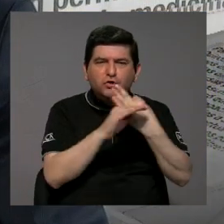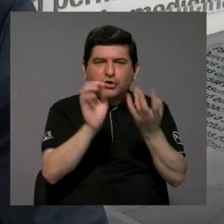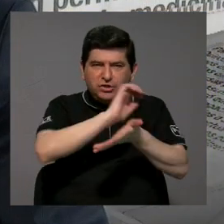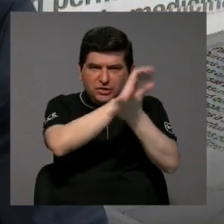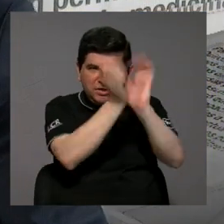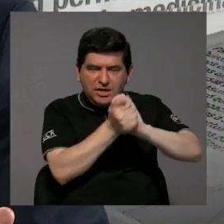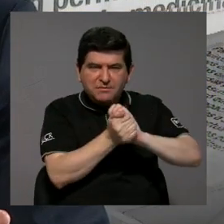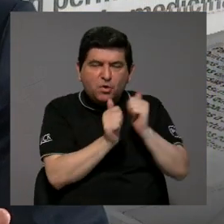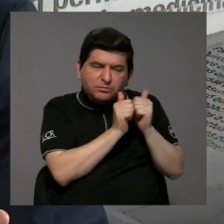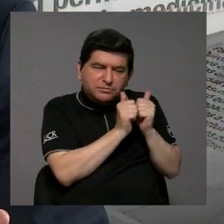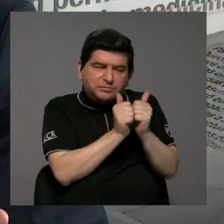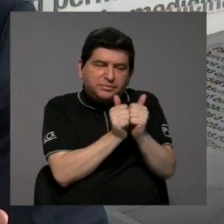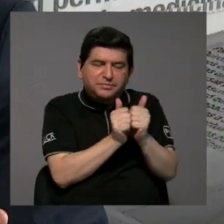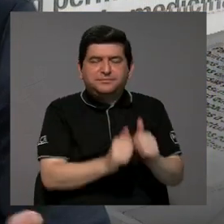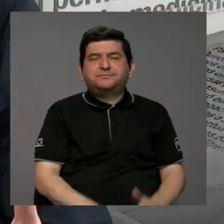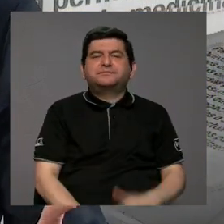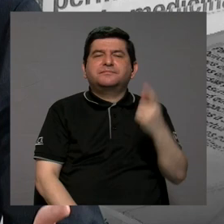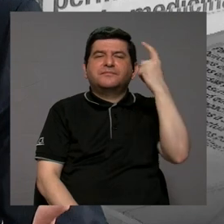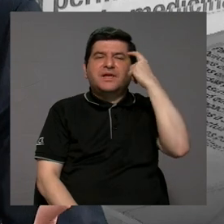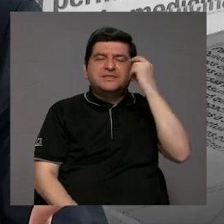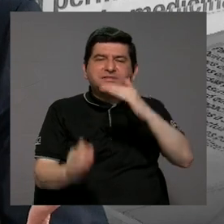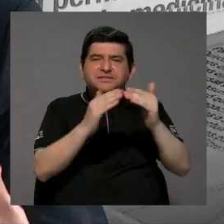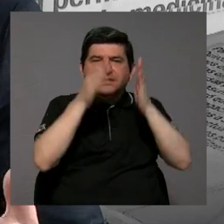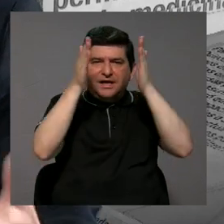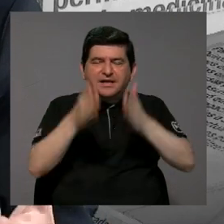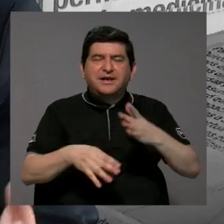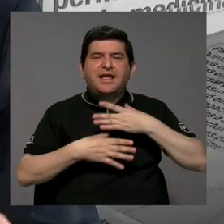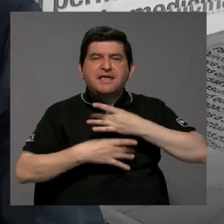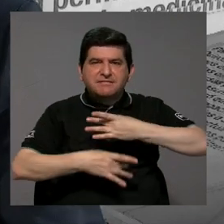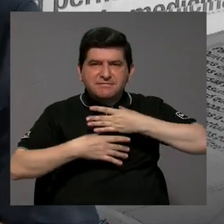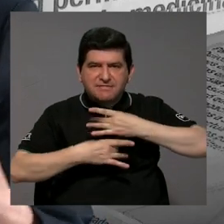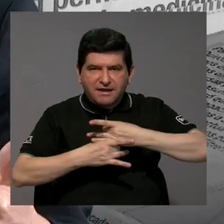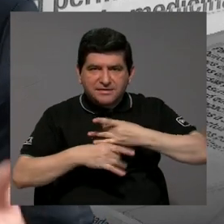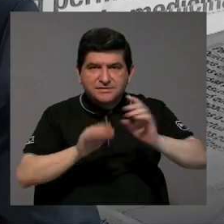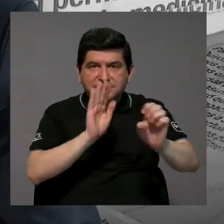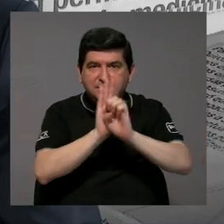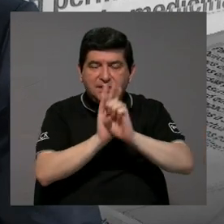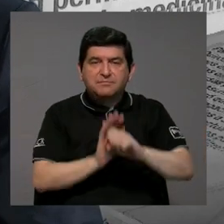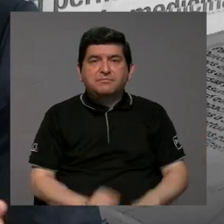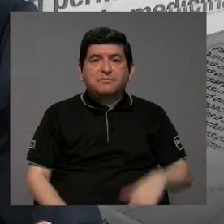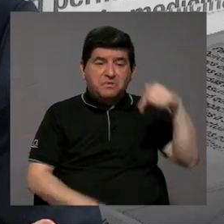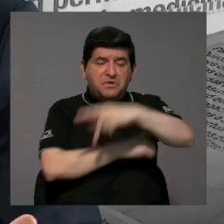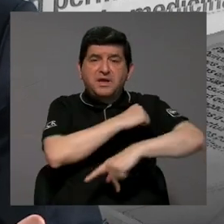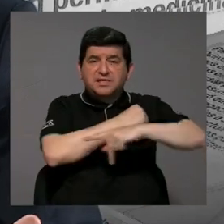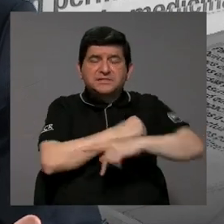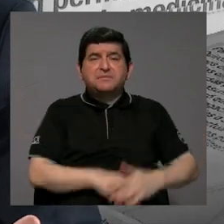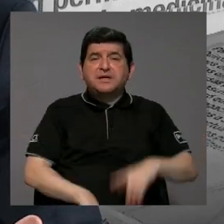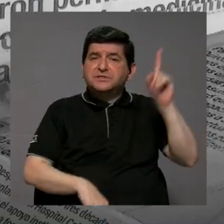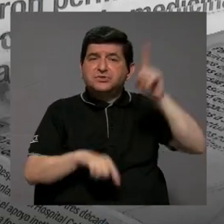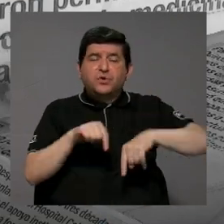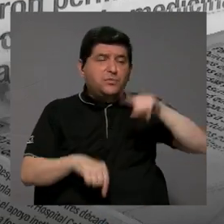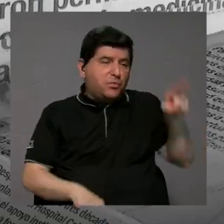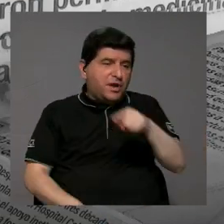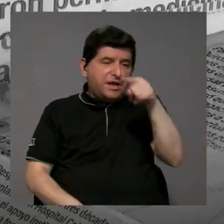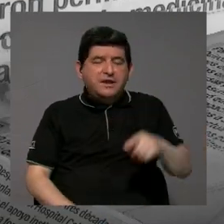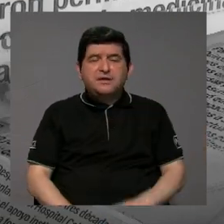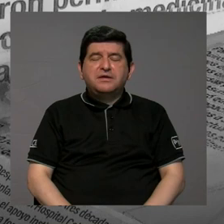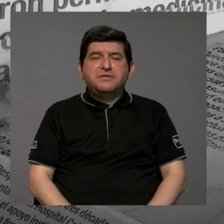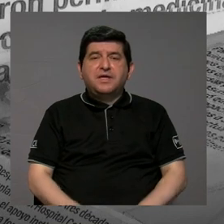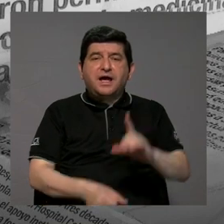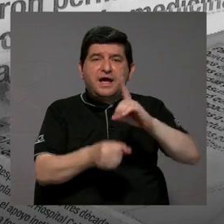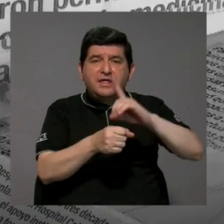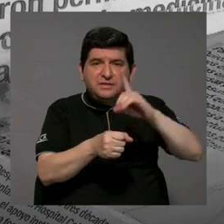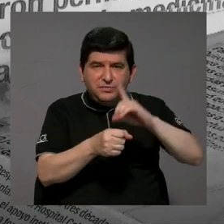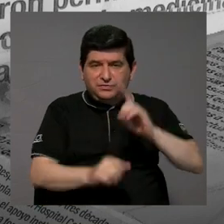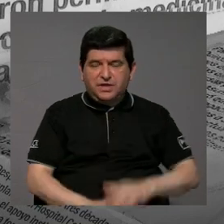tipo de reformas que deben irse acompañadas, pensando que la ciudadanía toma interés. Por ejemplo, este país no tiene revocatoria de mandato para las